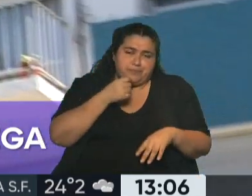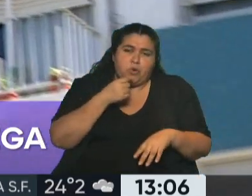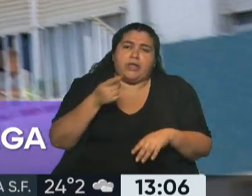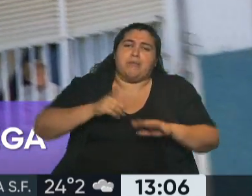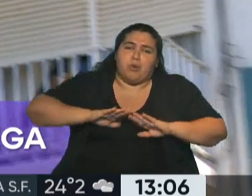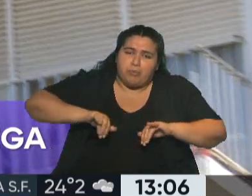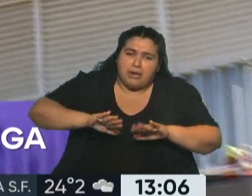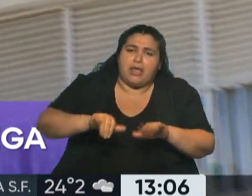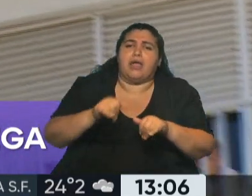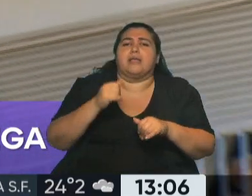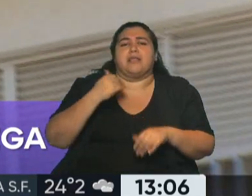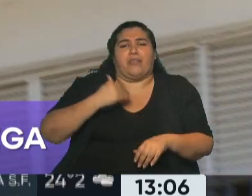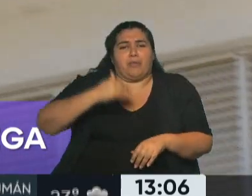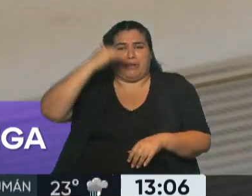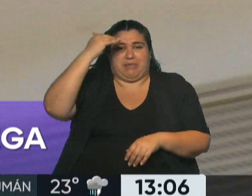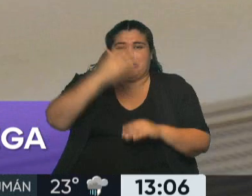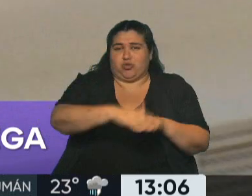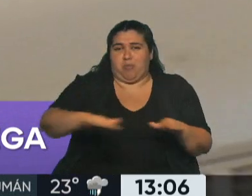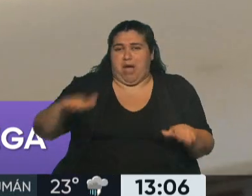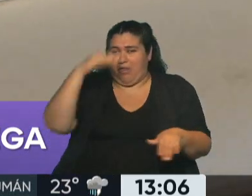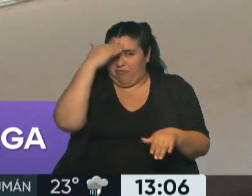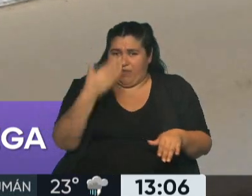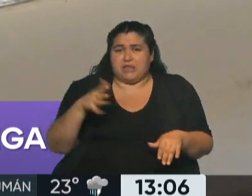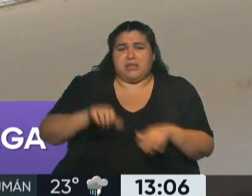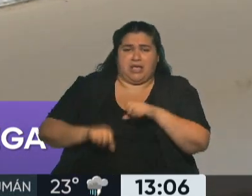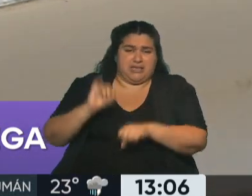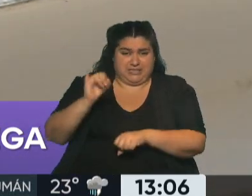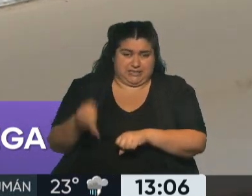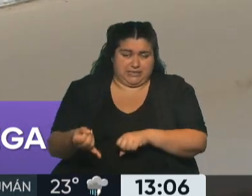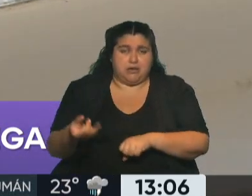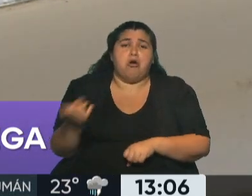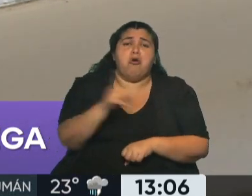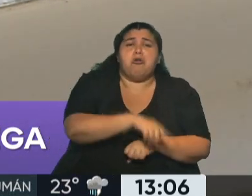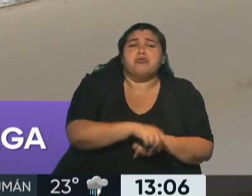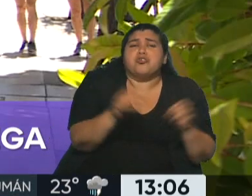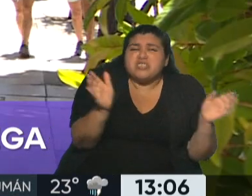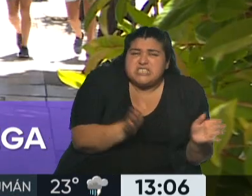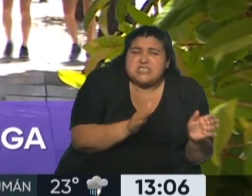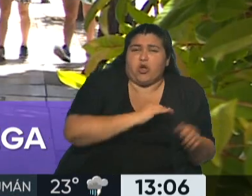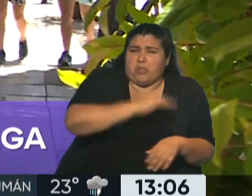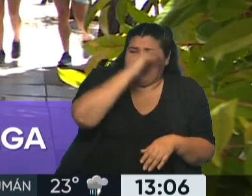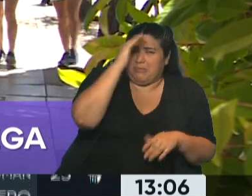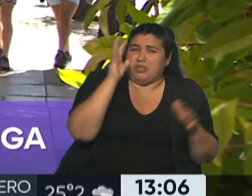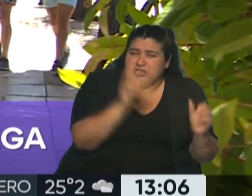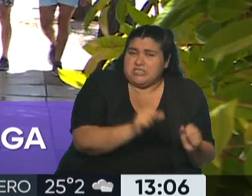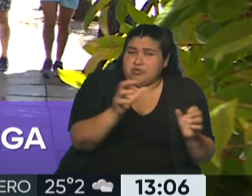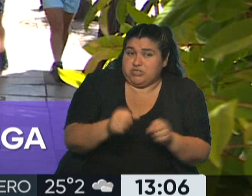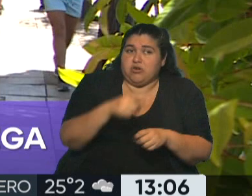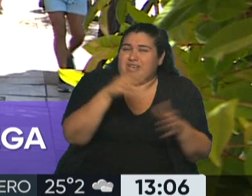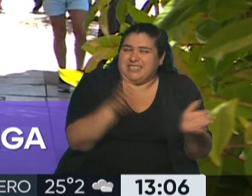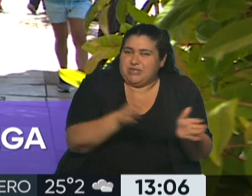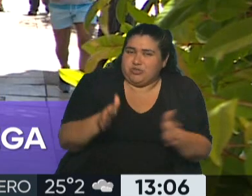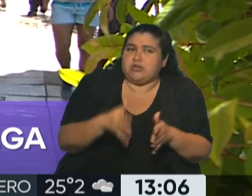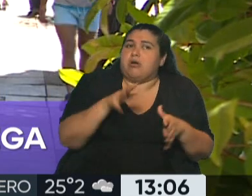piletas, departamentos frente al mar, pero las unidades chicas, departamentos de 1, 2 y 3 ambientes, que es lo que predomina en el centro y los